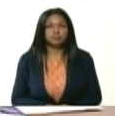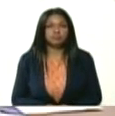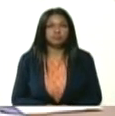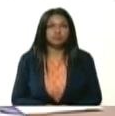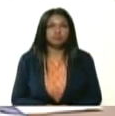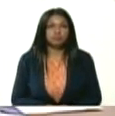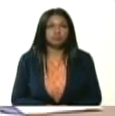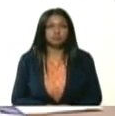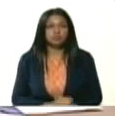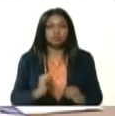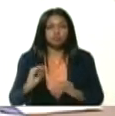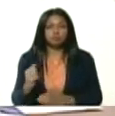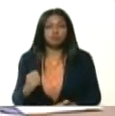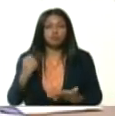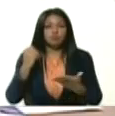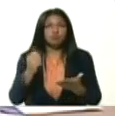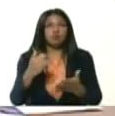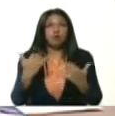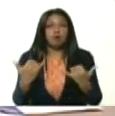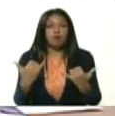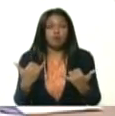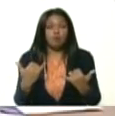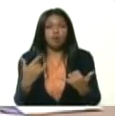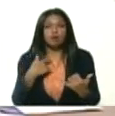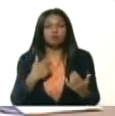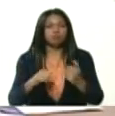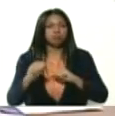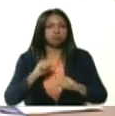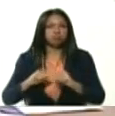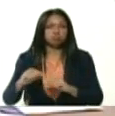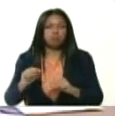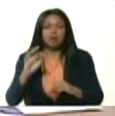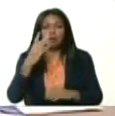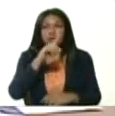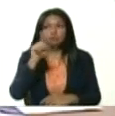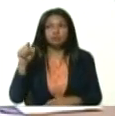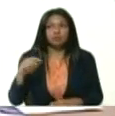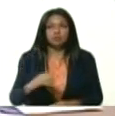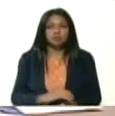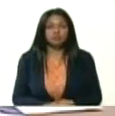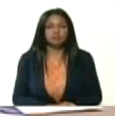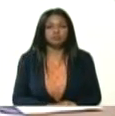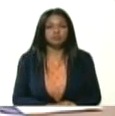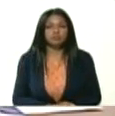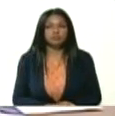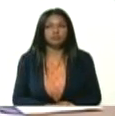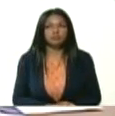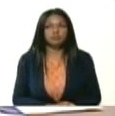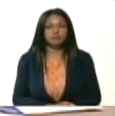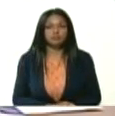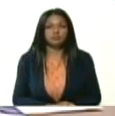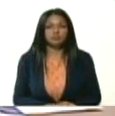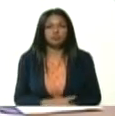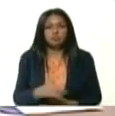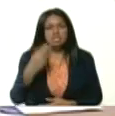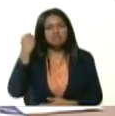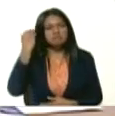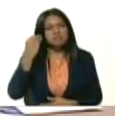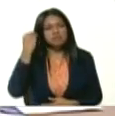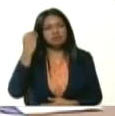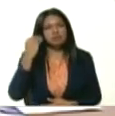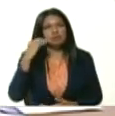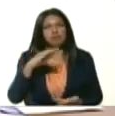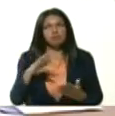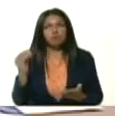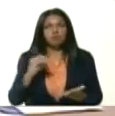Y con esos bonos, ellos ahora se van a desenvolver. ¿Qué les parece? Saquen conclusiones. ¿Qué les parece?